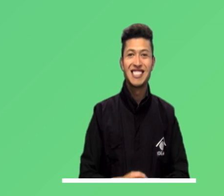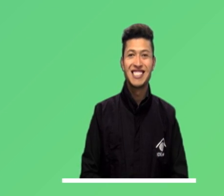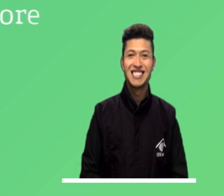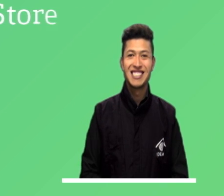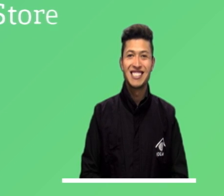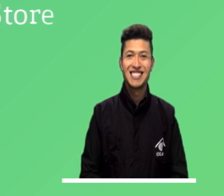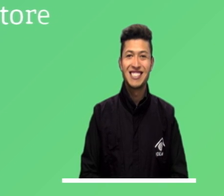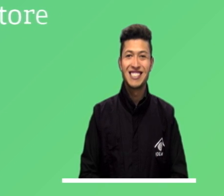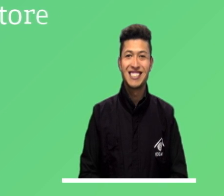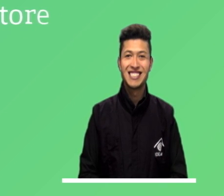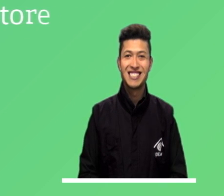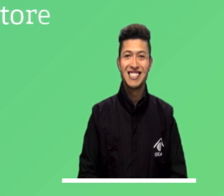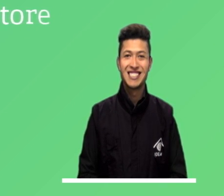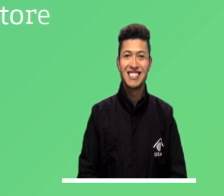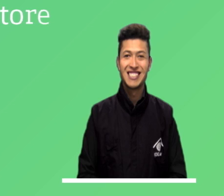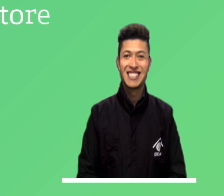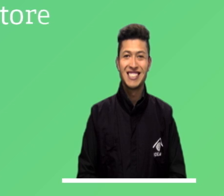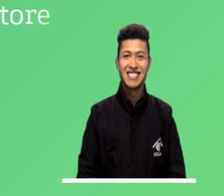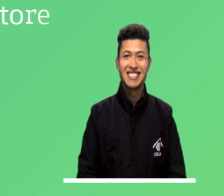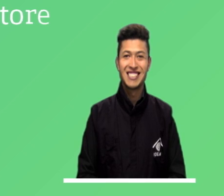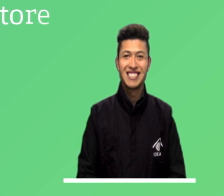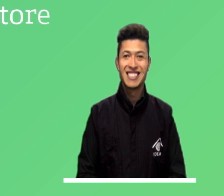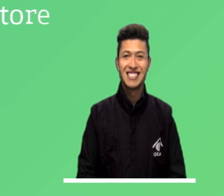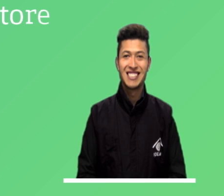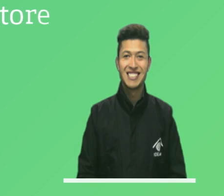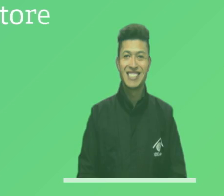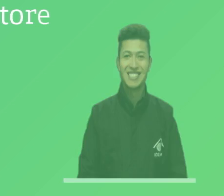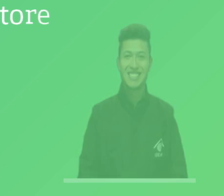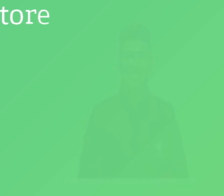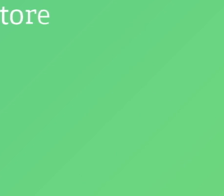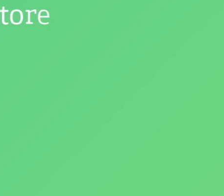Descárguela gratis, planee su día y tome las mejores decisiones.